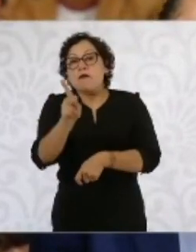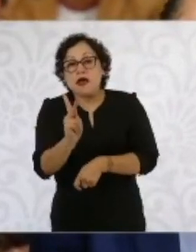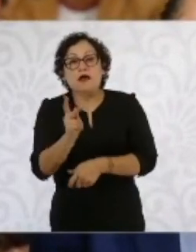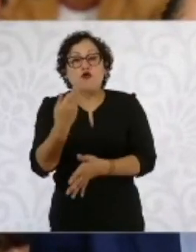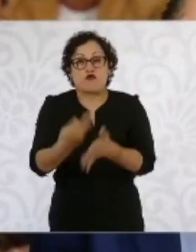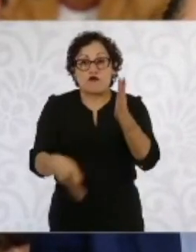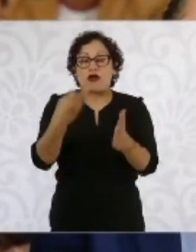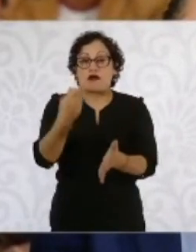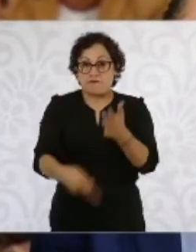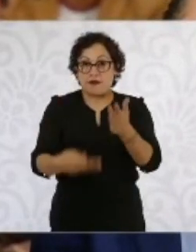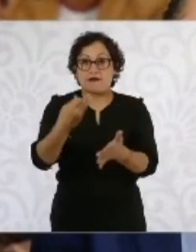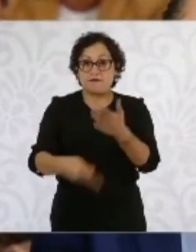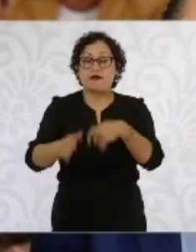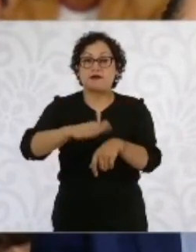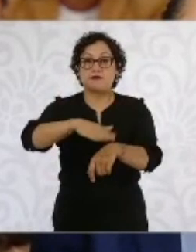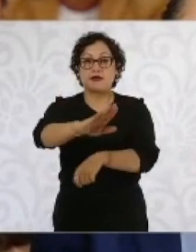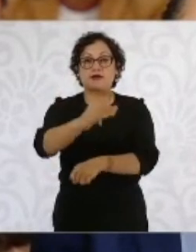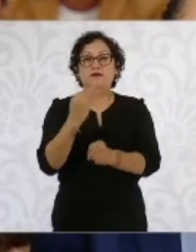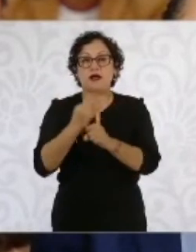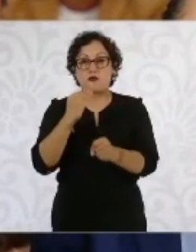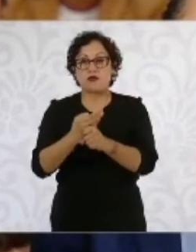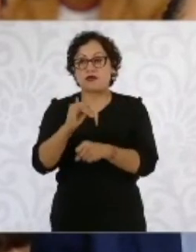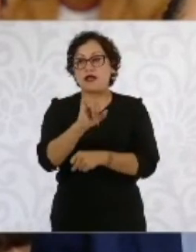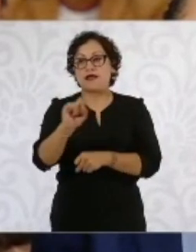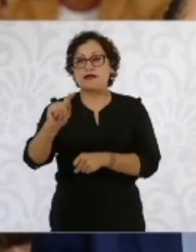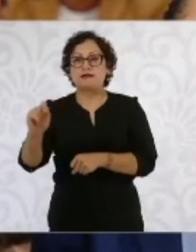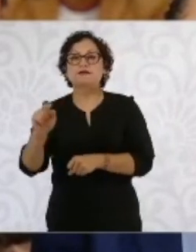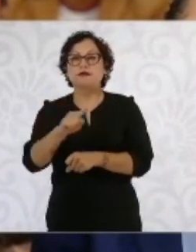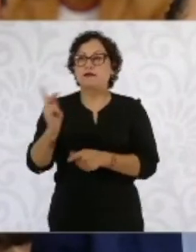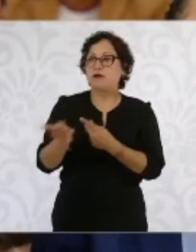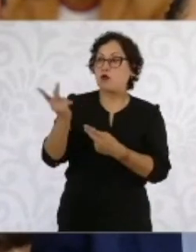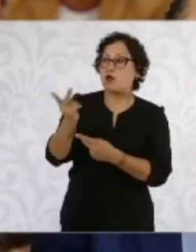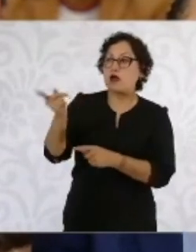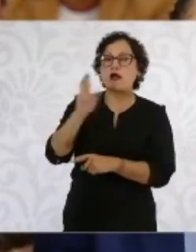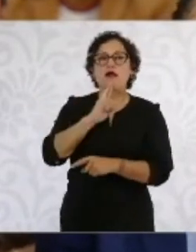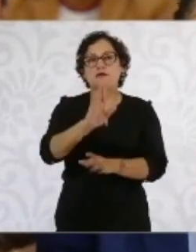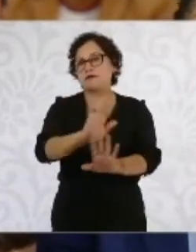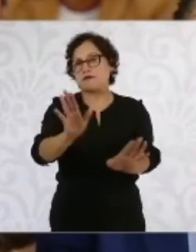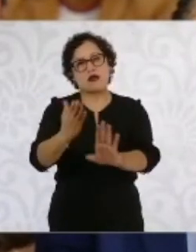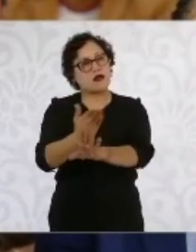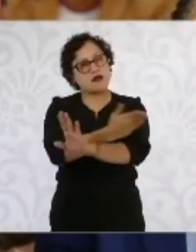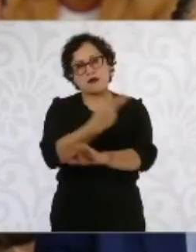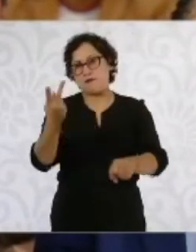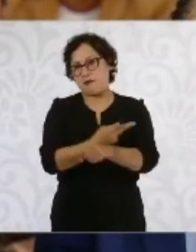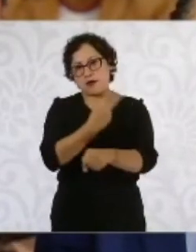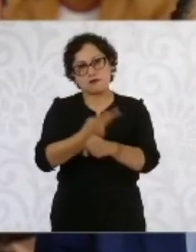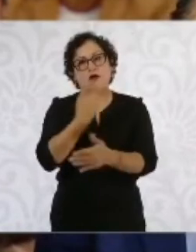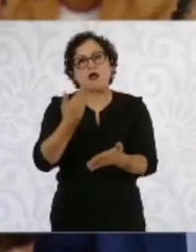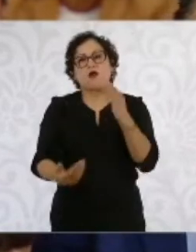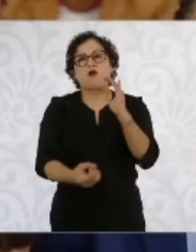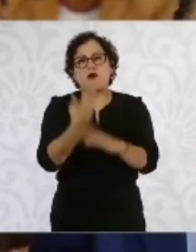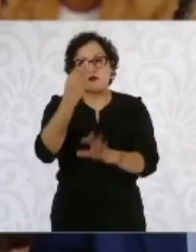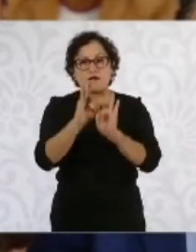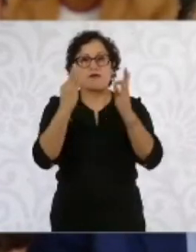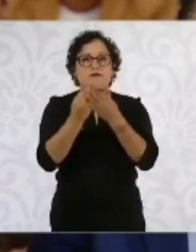Precisamente ahorita lo que contestaron fue que eso ya había pasado, fue en 2023 y que ahorita ya lo que vale es la forma de contratar,